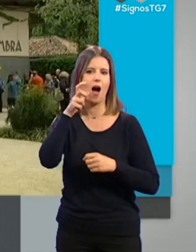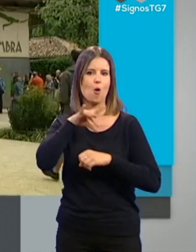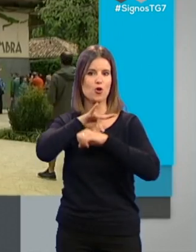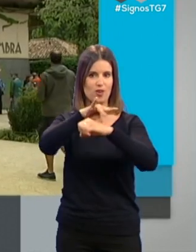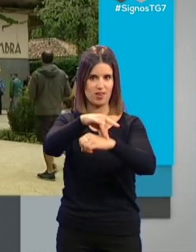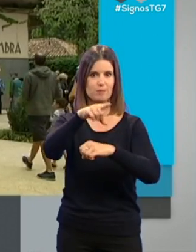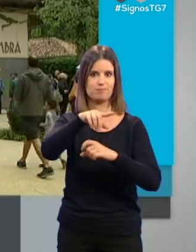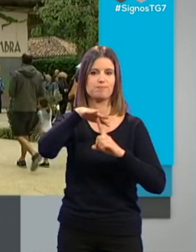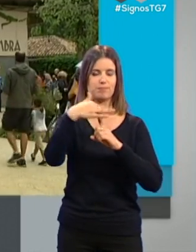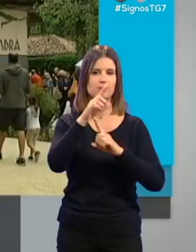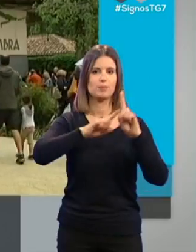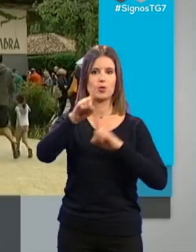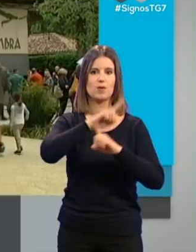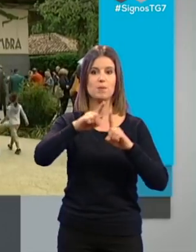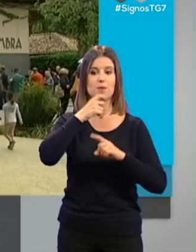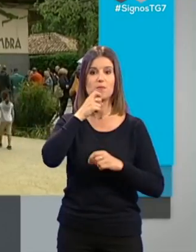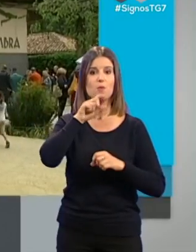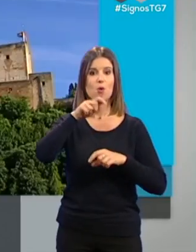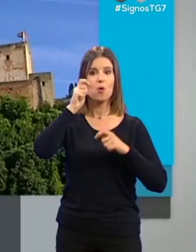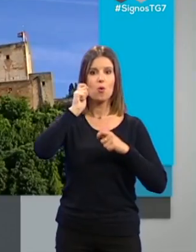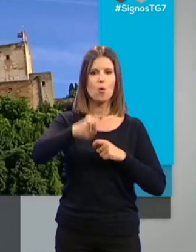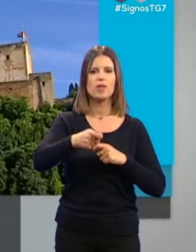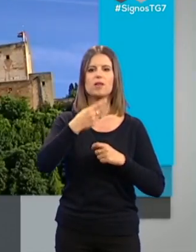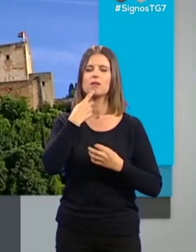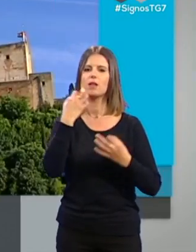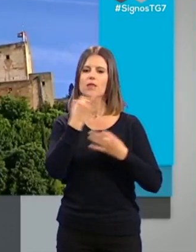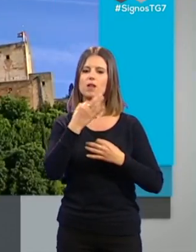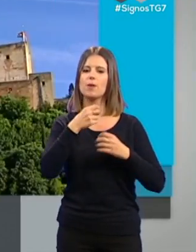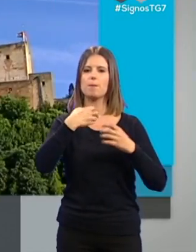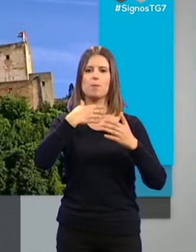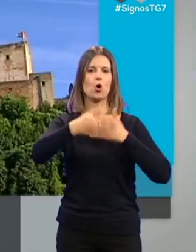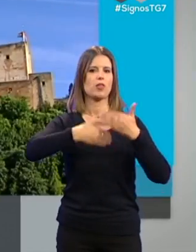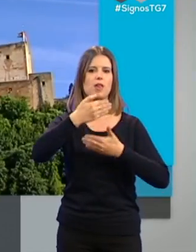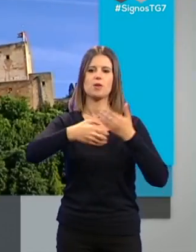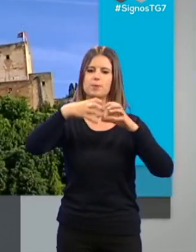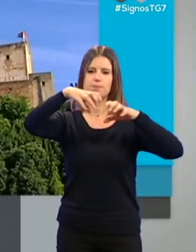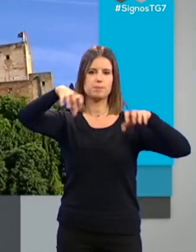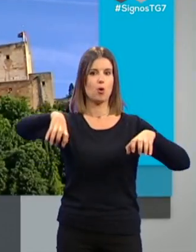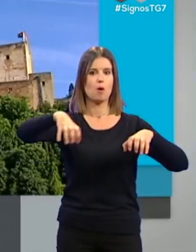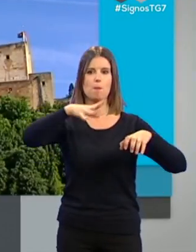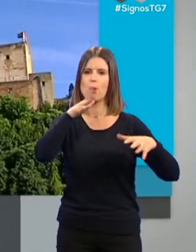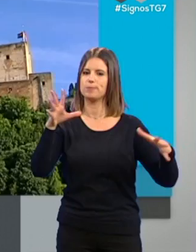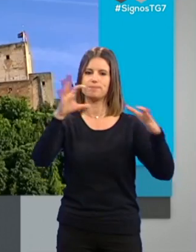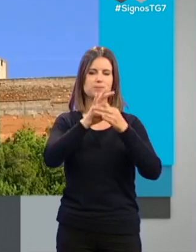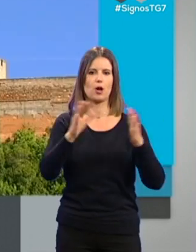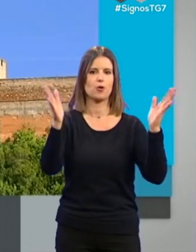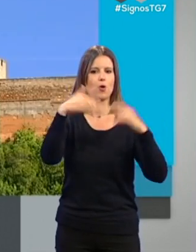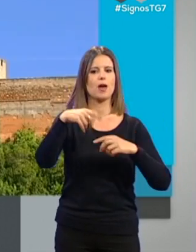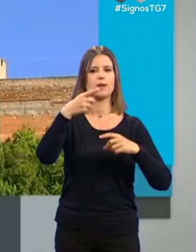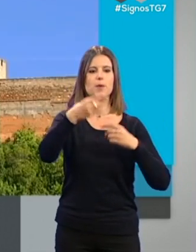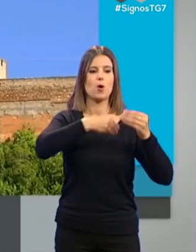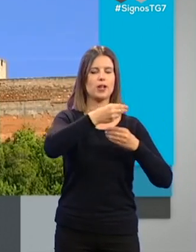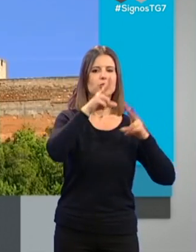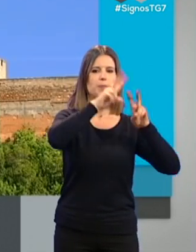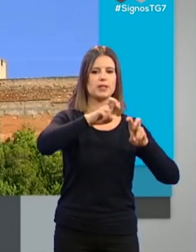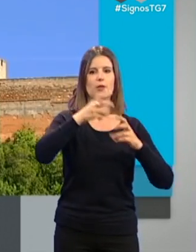La Audiencia de Granada consideró que ambas causas debían seguirse en procedimientos distintos por entender no conexos los hechos investigados.